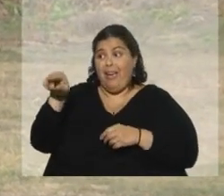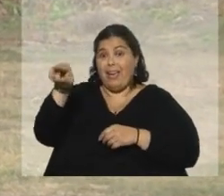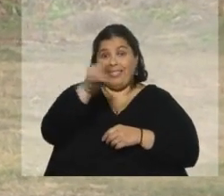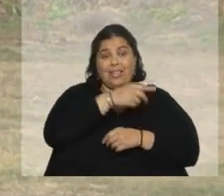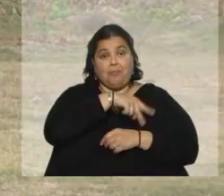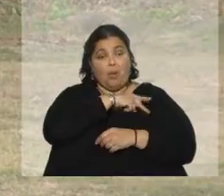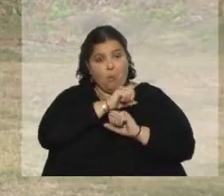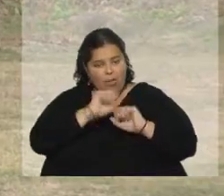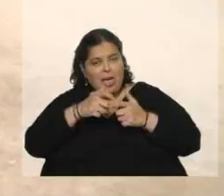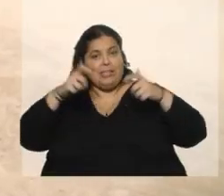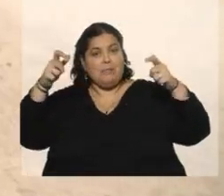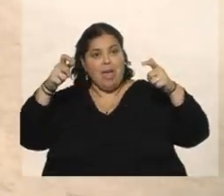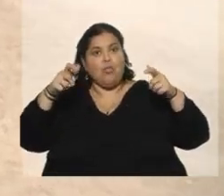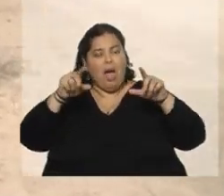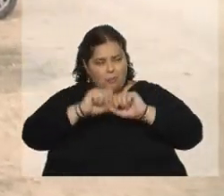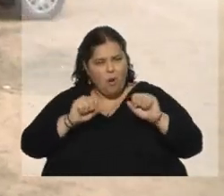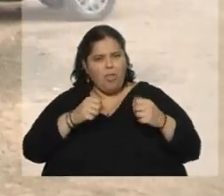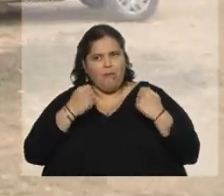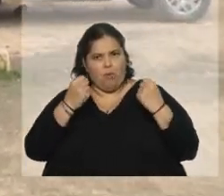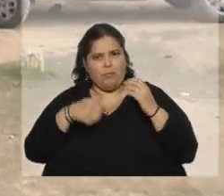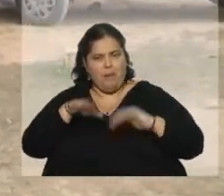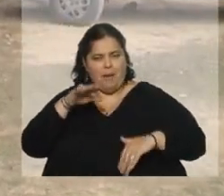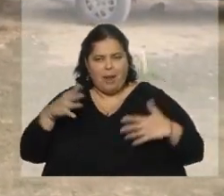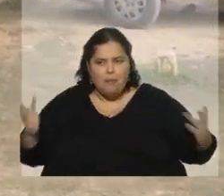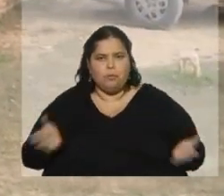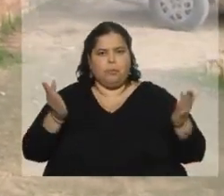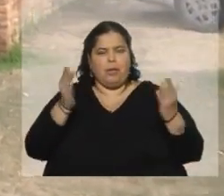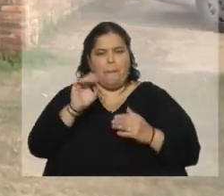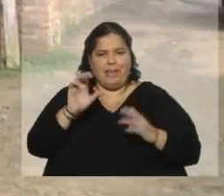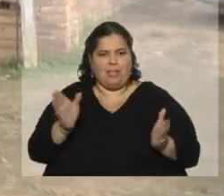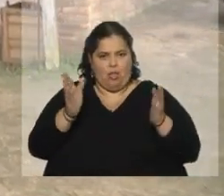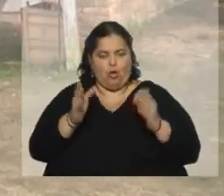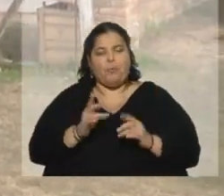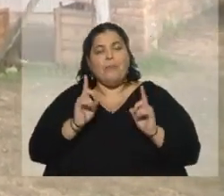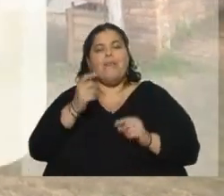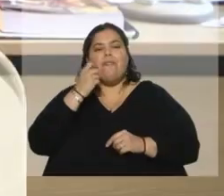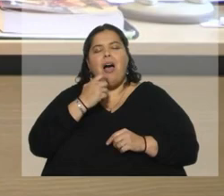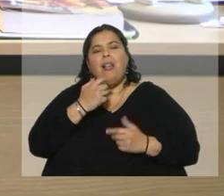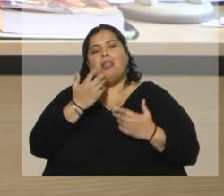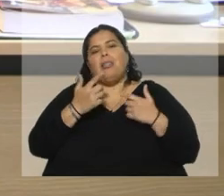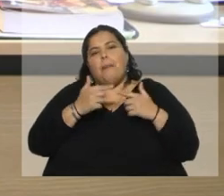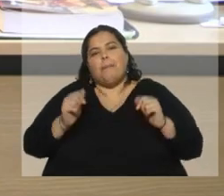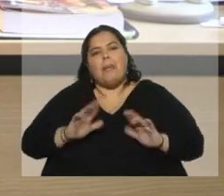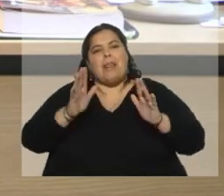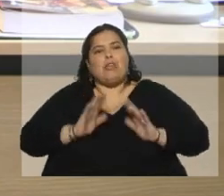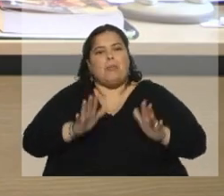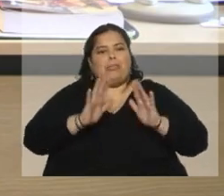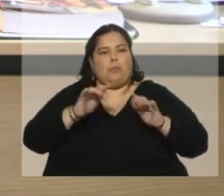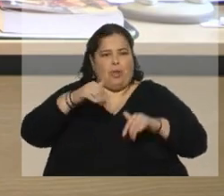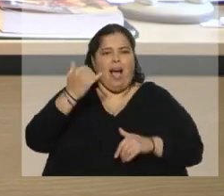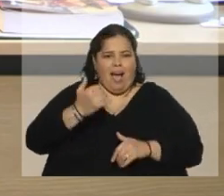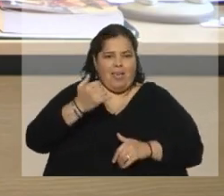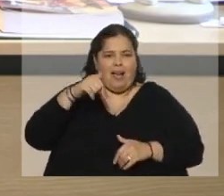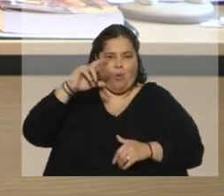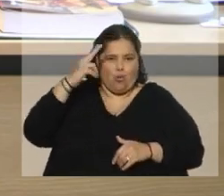¿Falta preparación en ese sentido? ¿Es necesario? Bueno, hay mucha oferta de preparación en Uruguay, pero siempre es necesario también